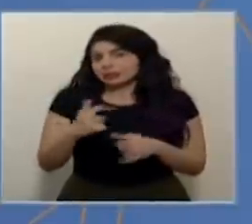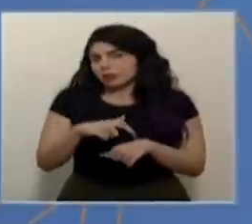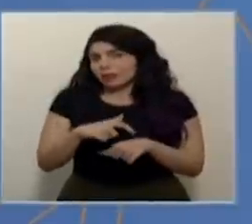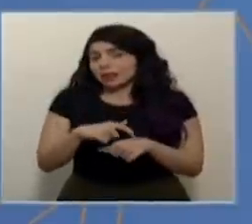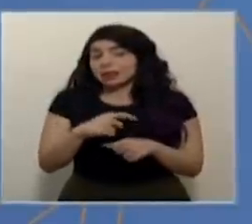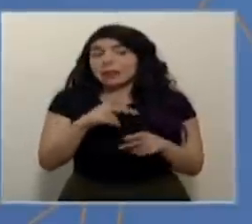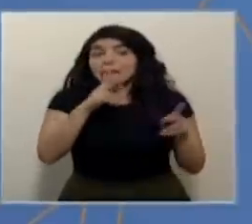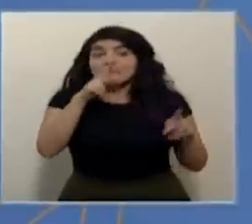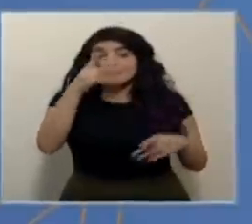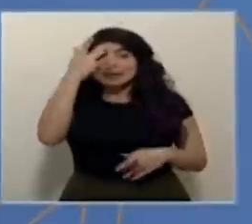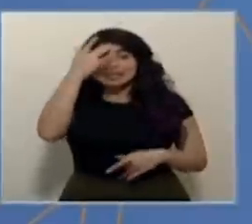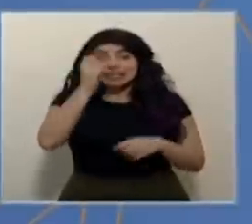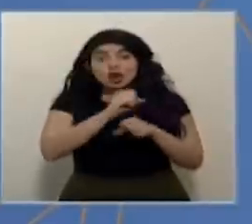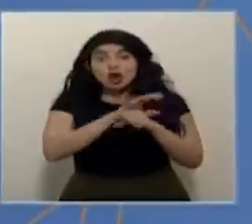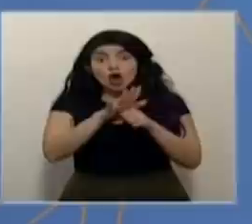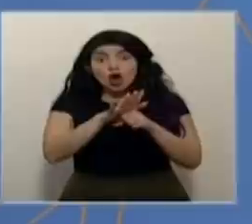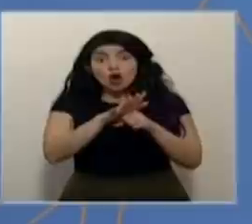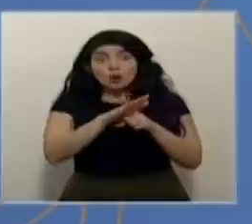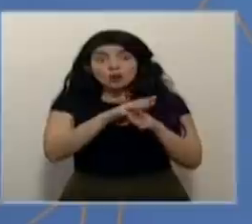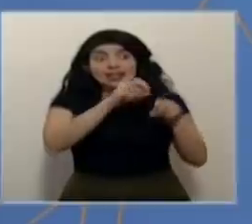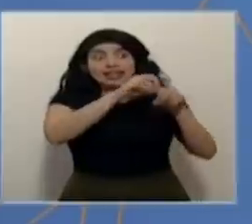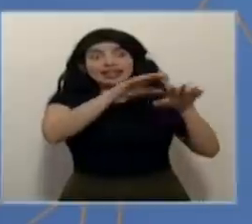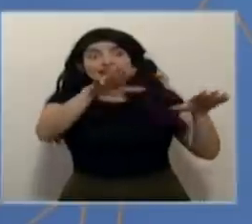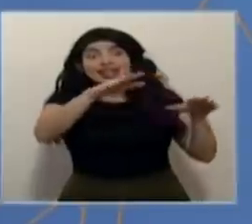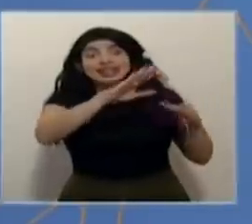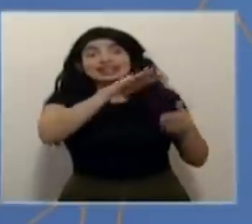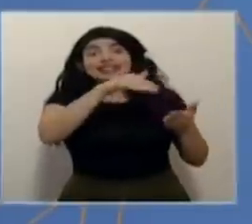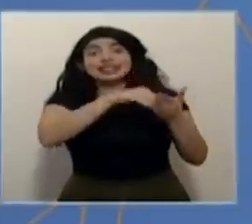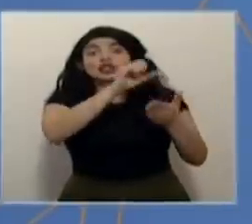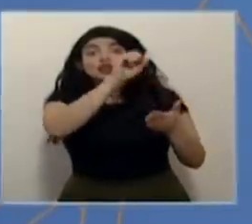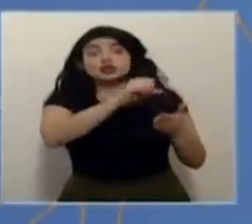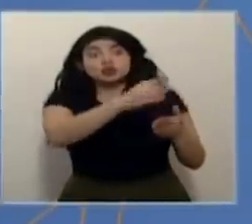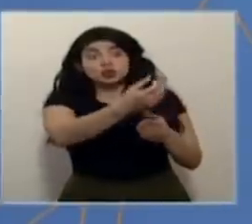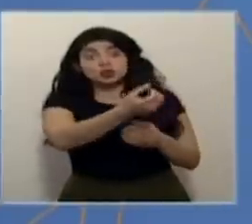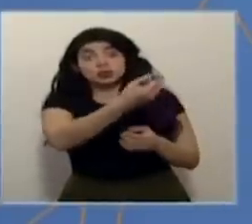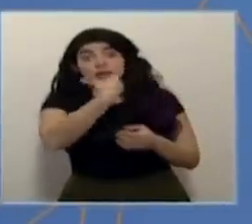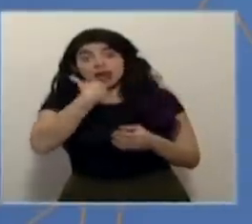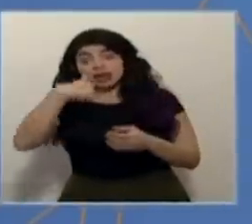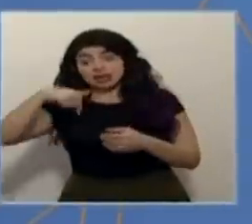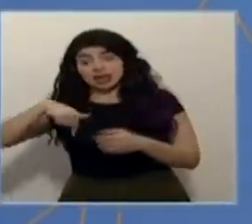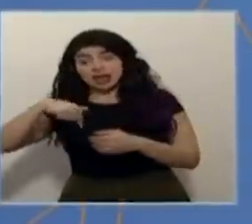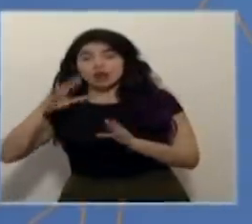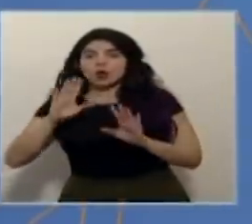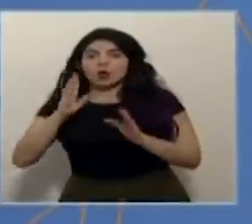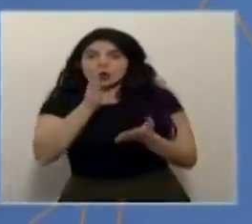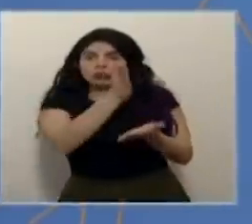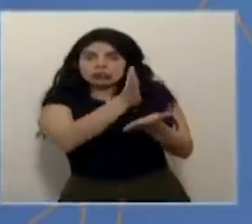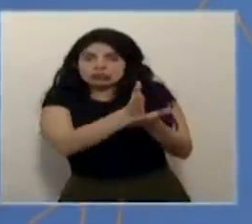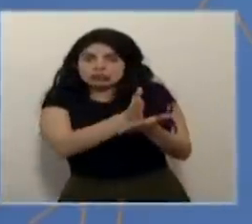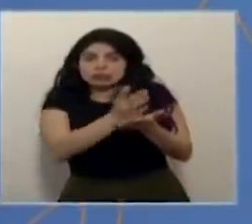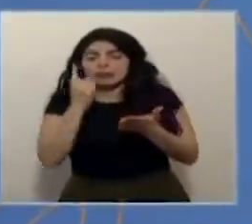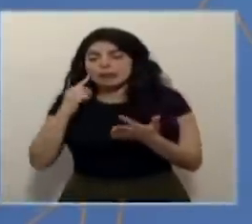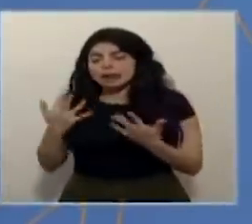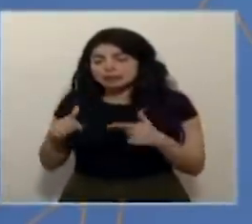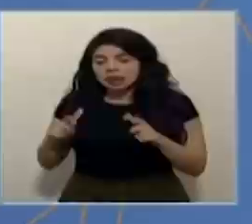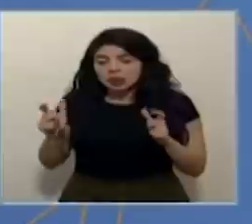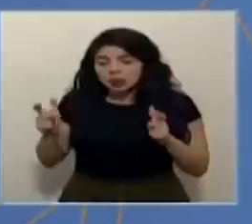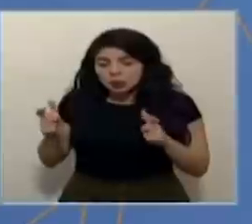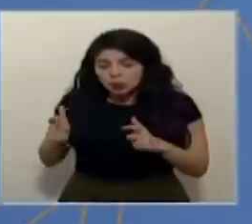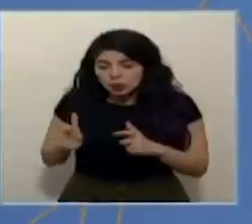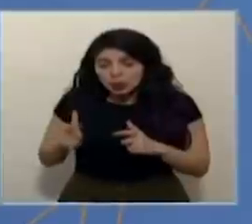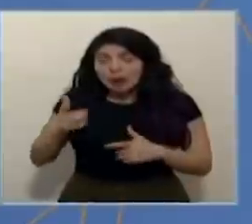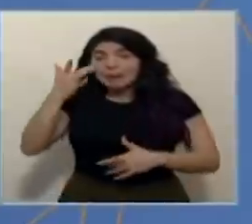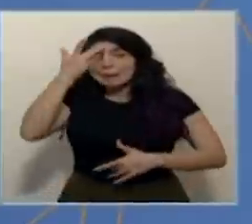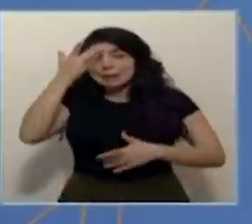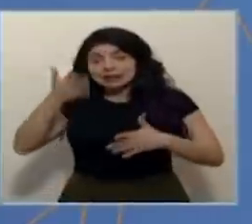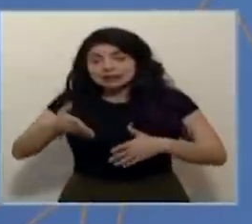más pacientes COVID referidos de la red de la Central Sur, para tratar primero de descongestionar un poquito el San Juan y distribuir los